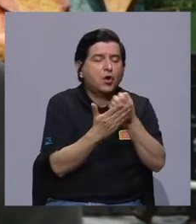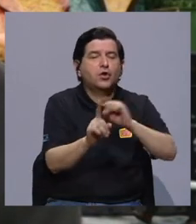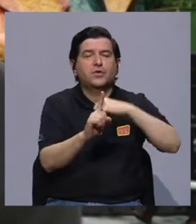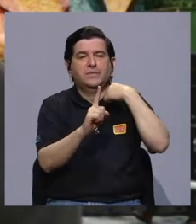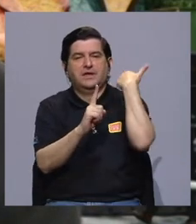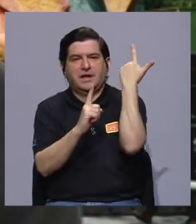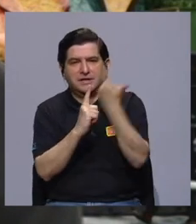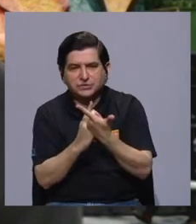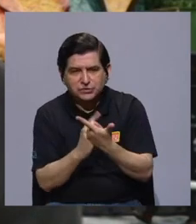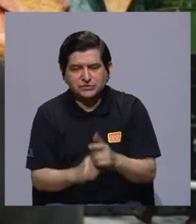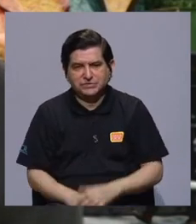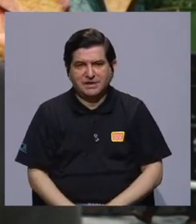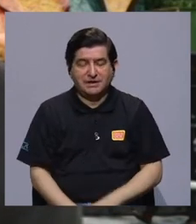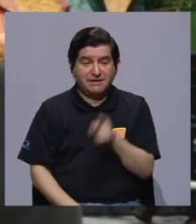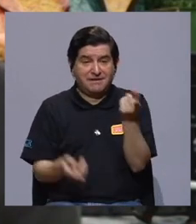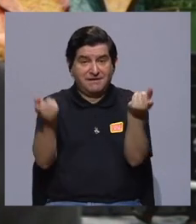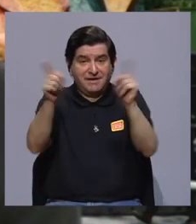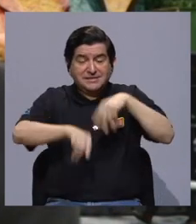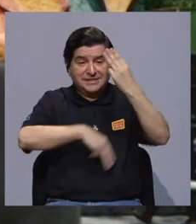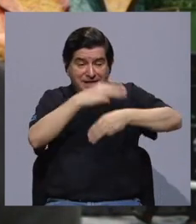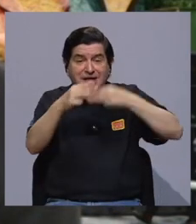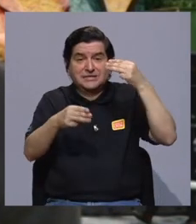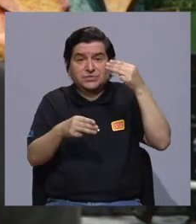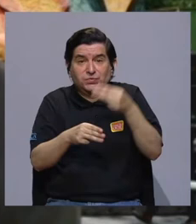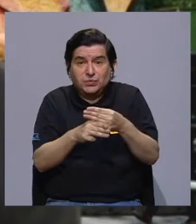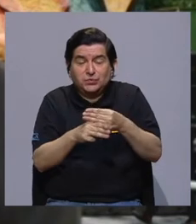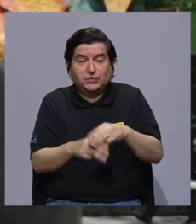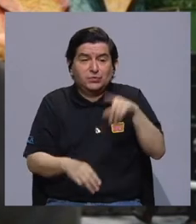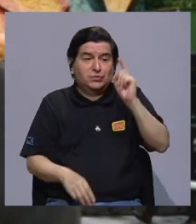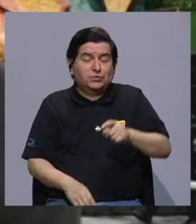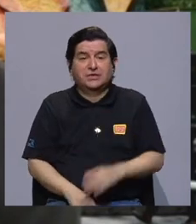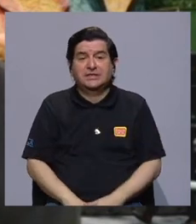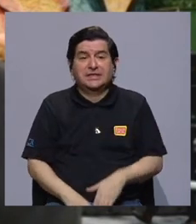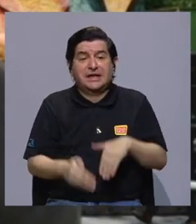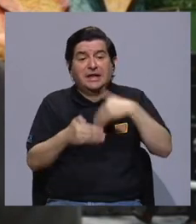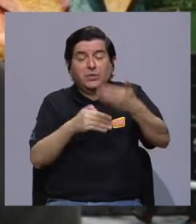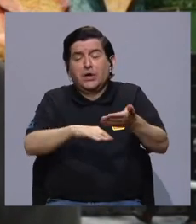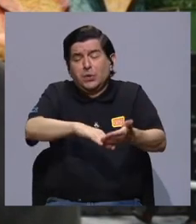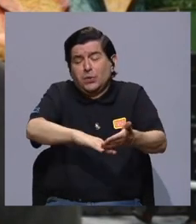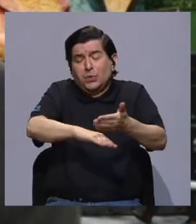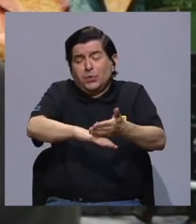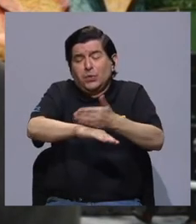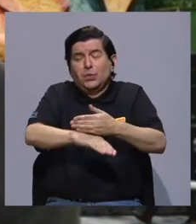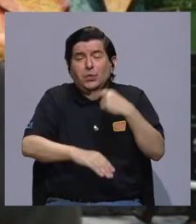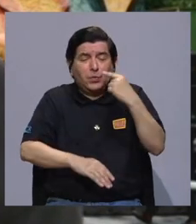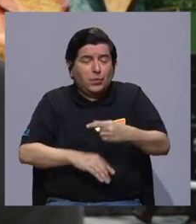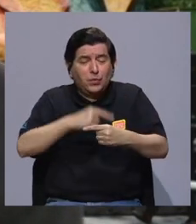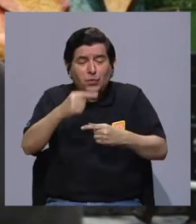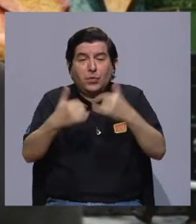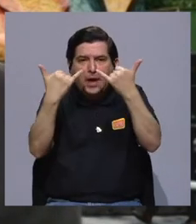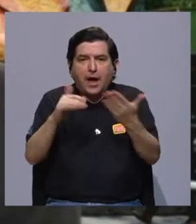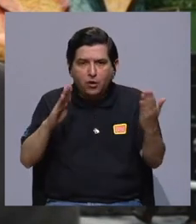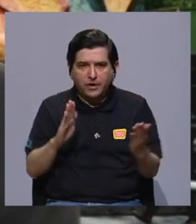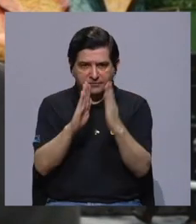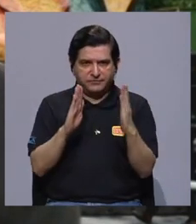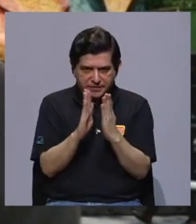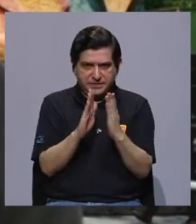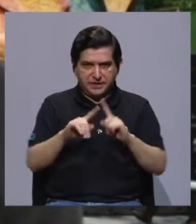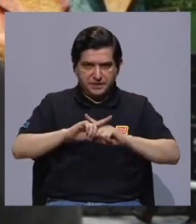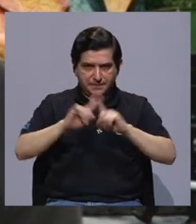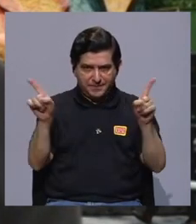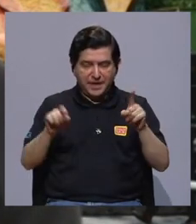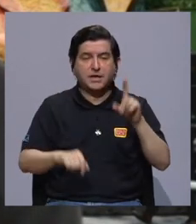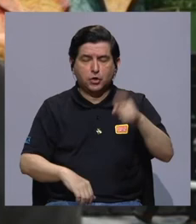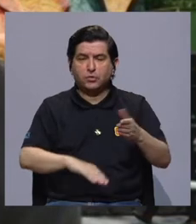sociales, de lo cual, pues el mundo va a tener que ir recuperándose poco a poco, ¿verdad? Ahora lo estamos enfrentando,